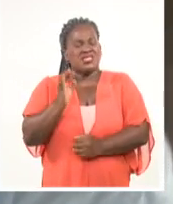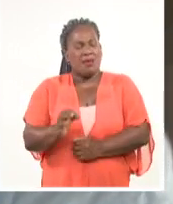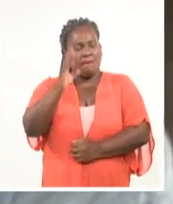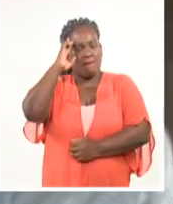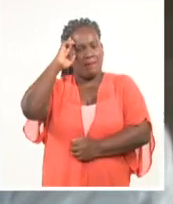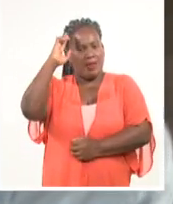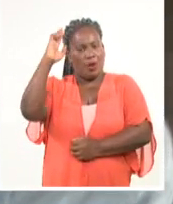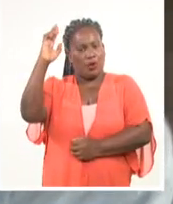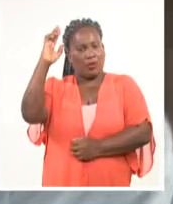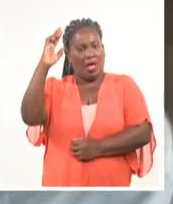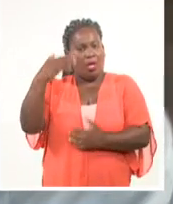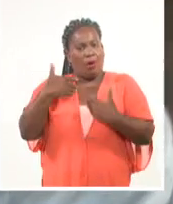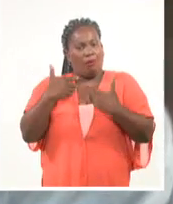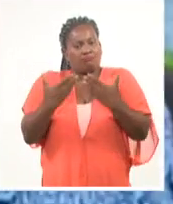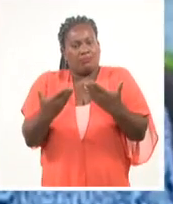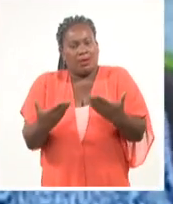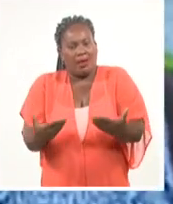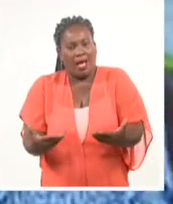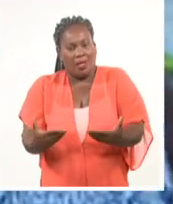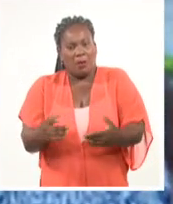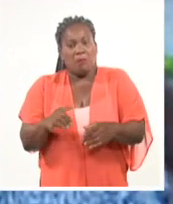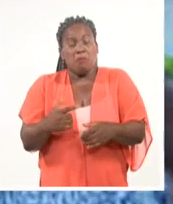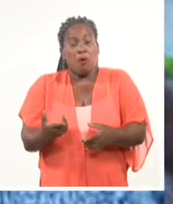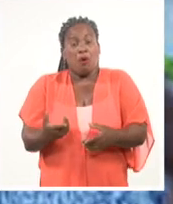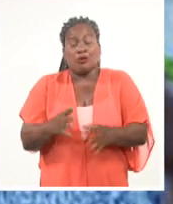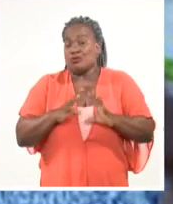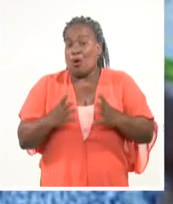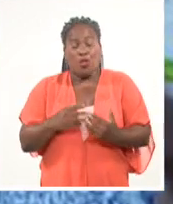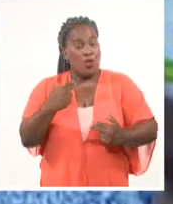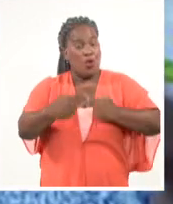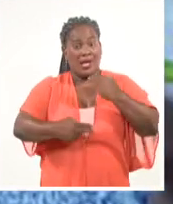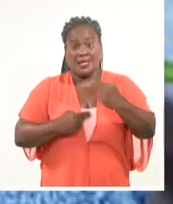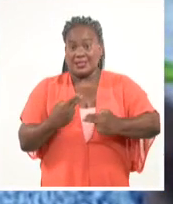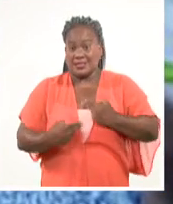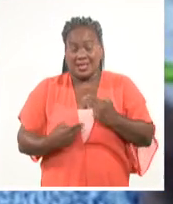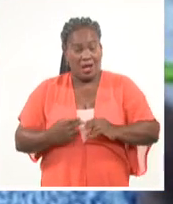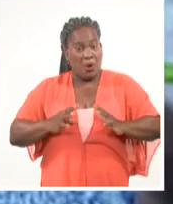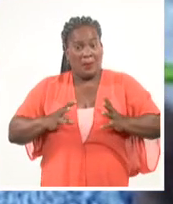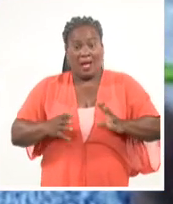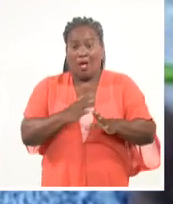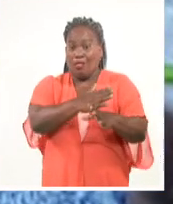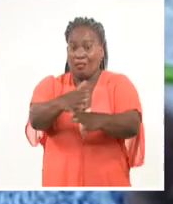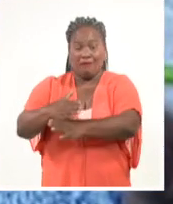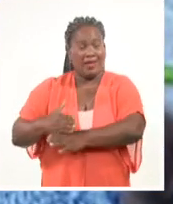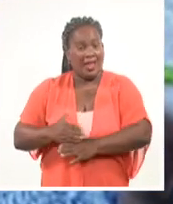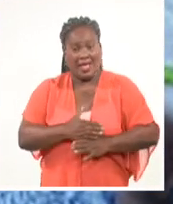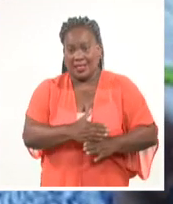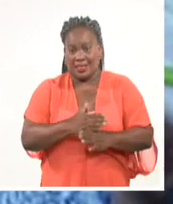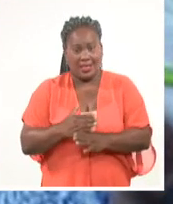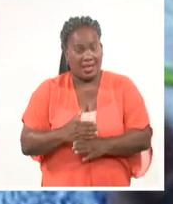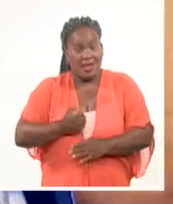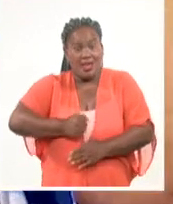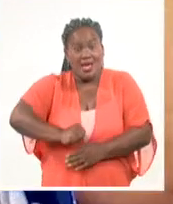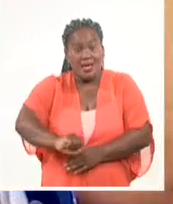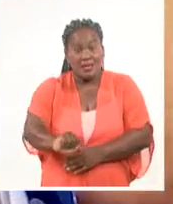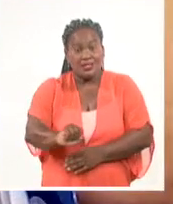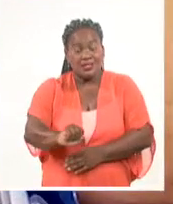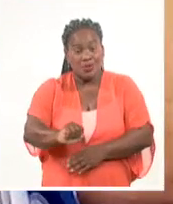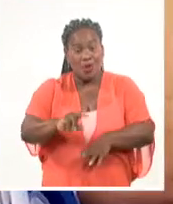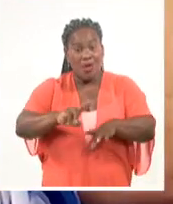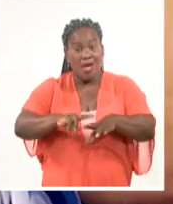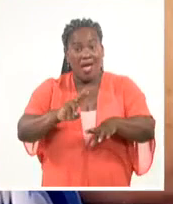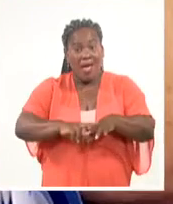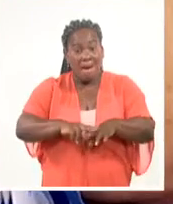y admirado por la diversidad y complejidad de los personajes que encarnó de manera diferente. Manuel Porto nació en el habanero barrio de